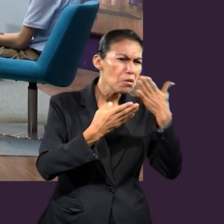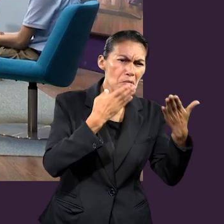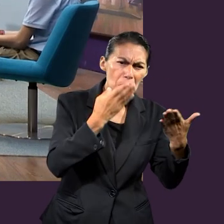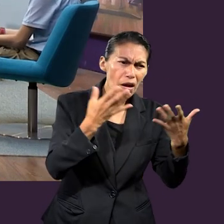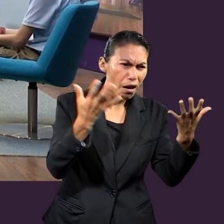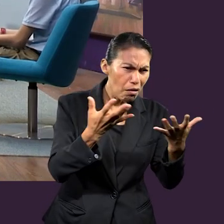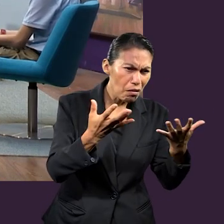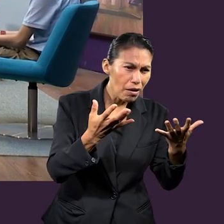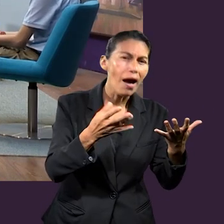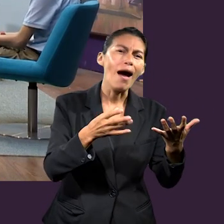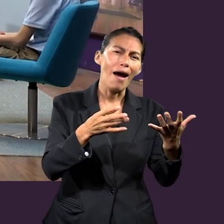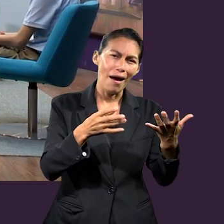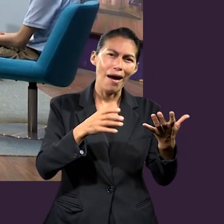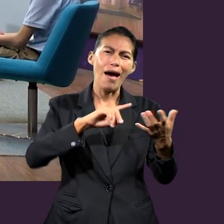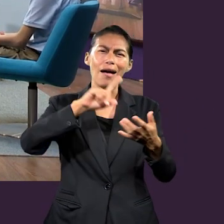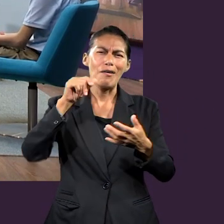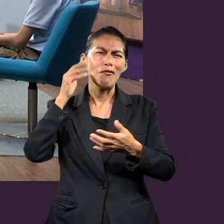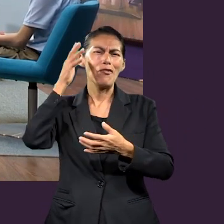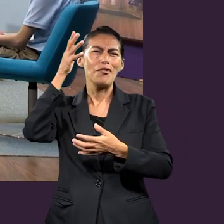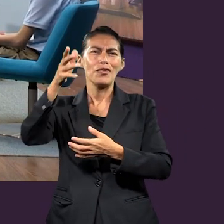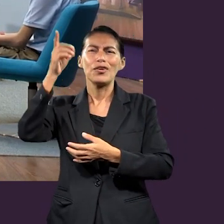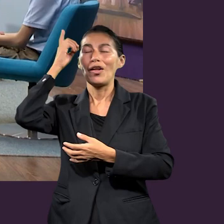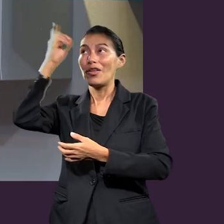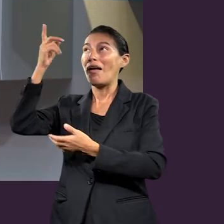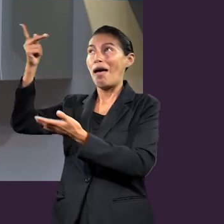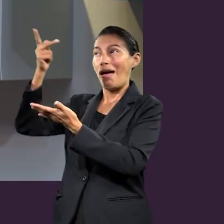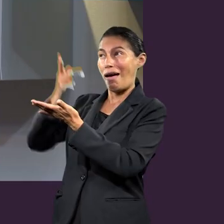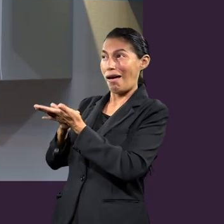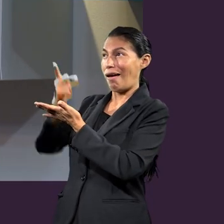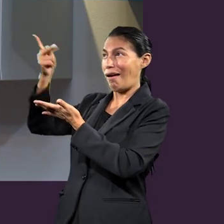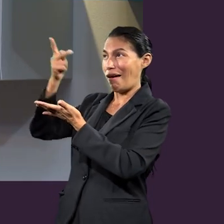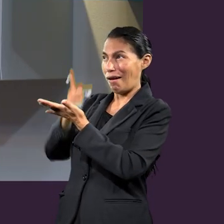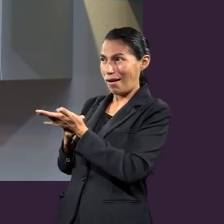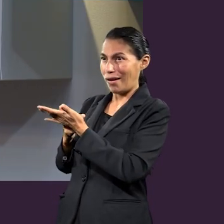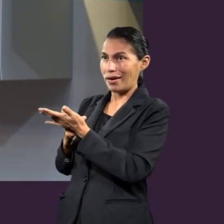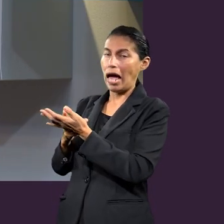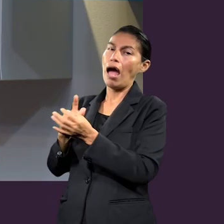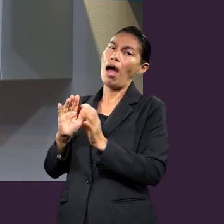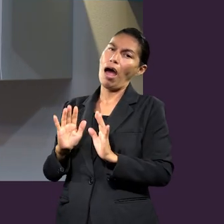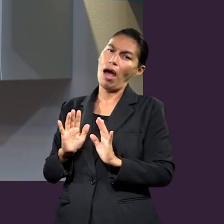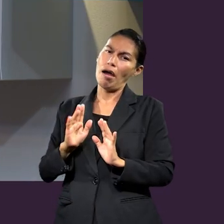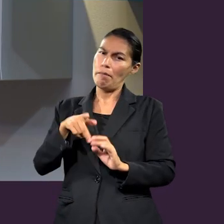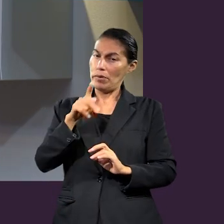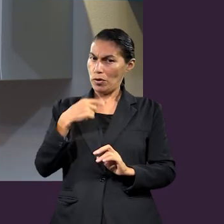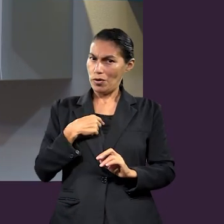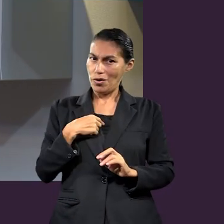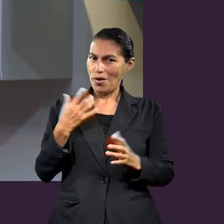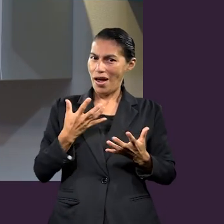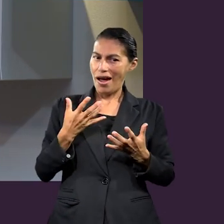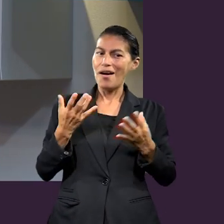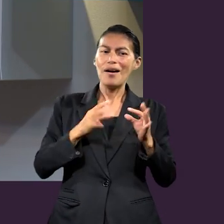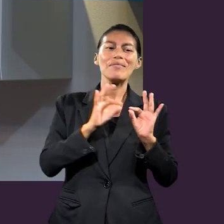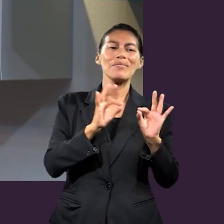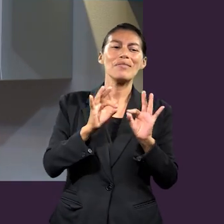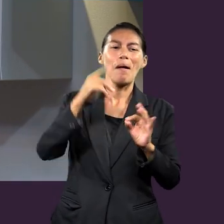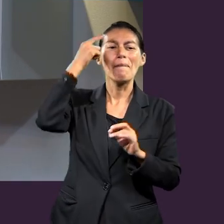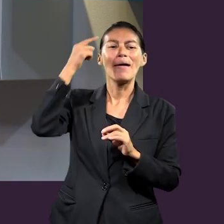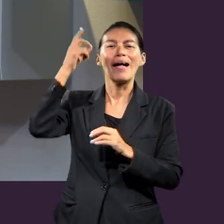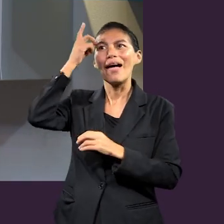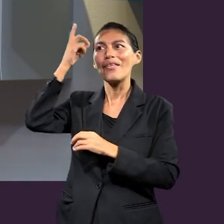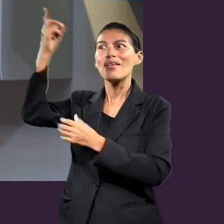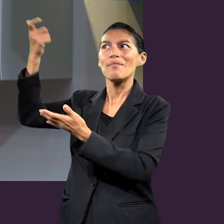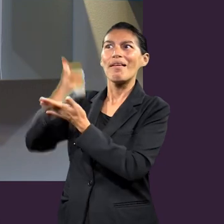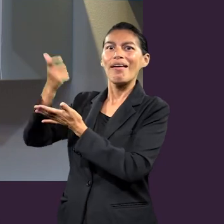cosas positivas, pues hay una recompensa, hay una recompensa, y no es que estamos haciendo las cosas, por la